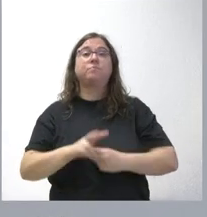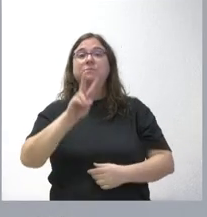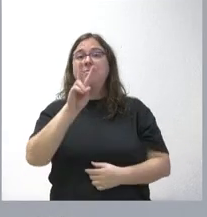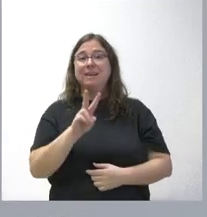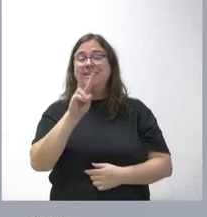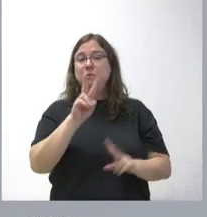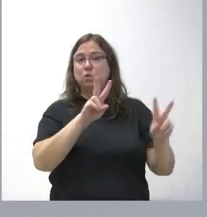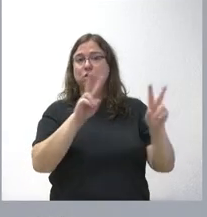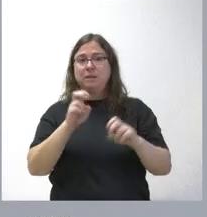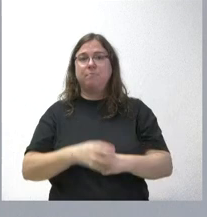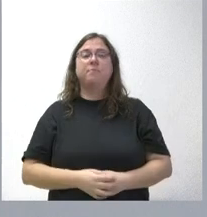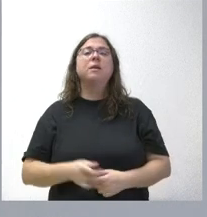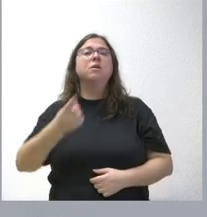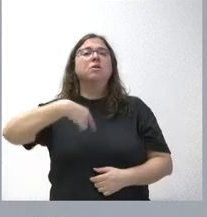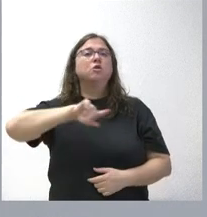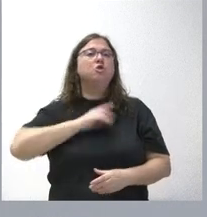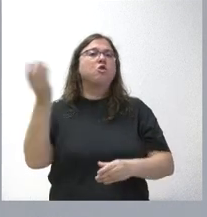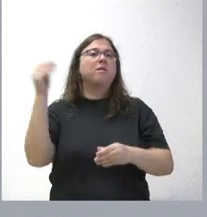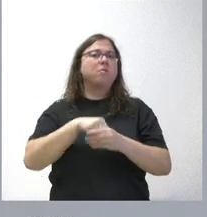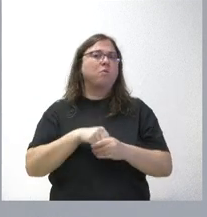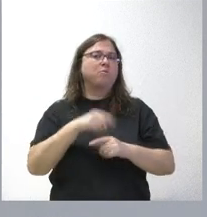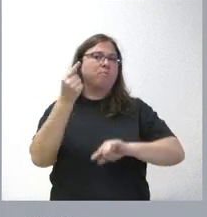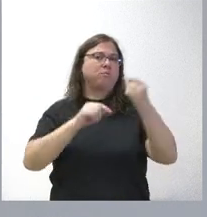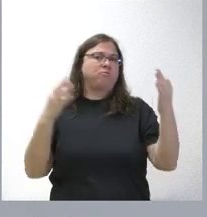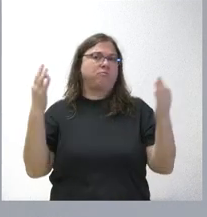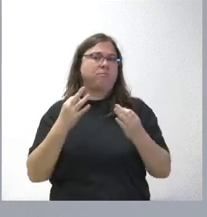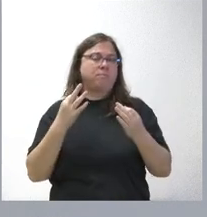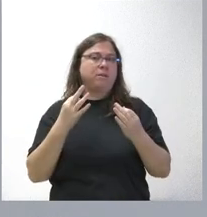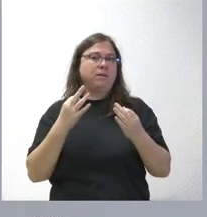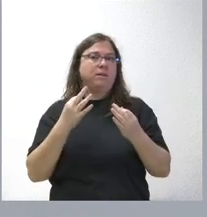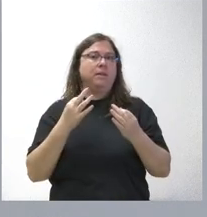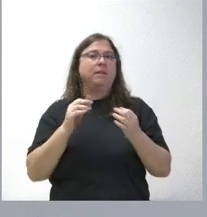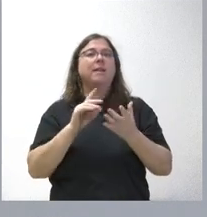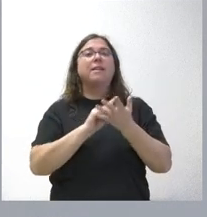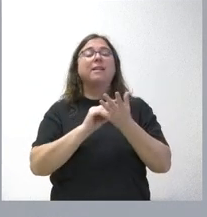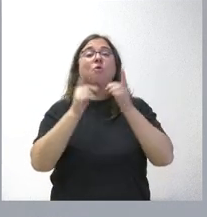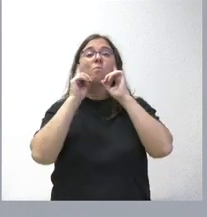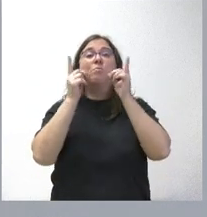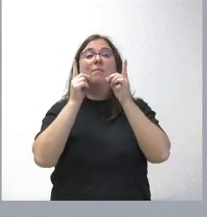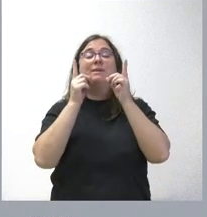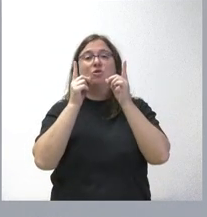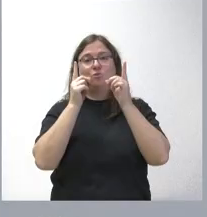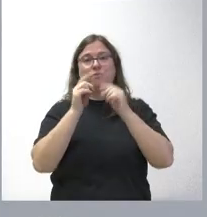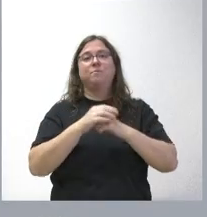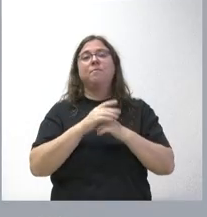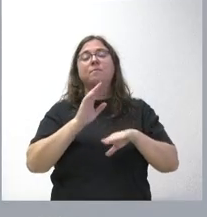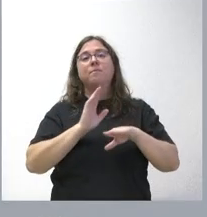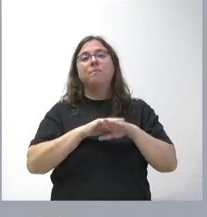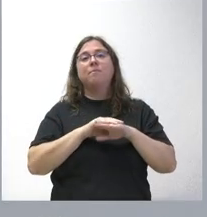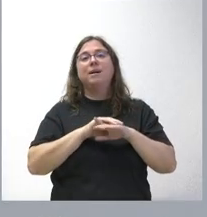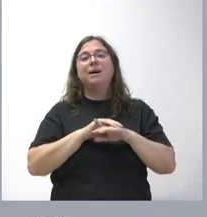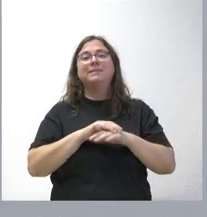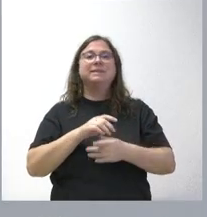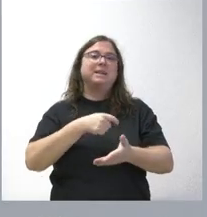asunto. Nosotros lo que hemos incluido en este presupuesto son las cuantías de previsiones de entregas a cuenta, más las cuantías de